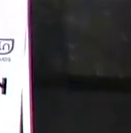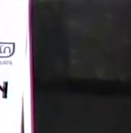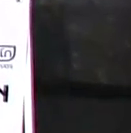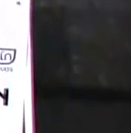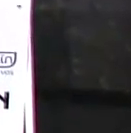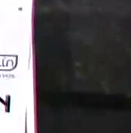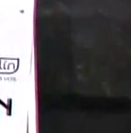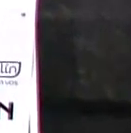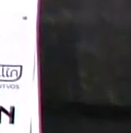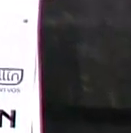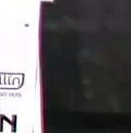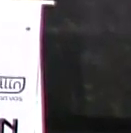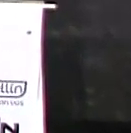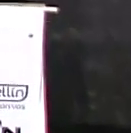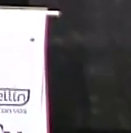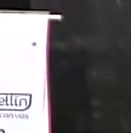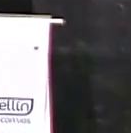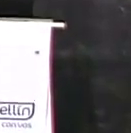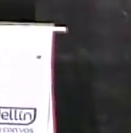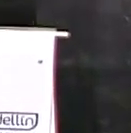Gracias, Fernando.